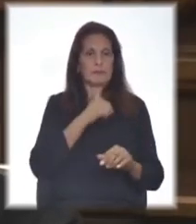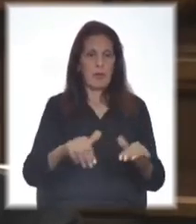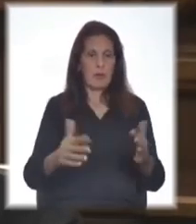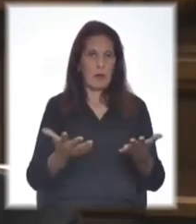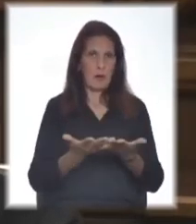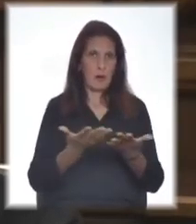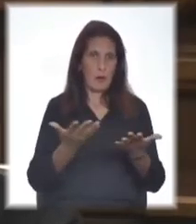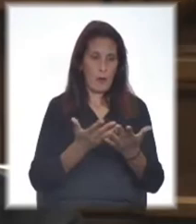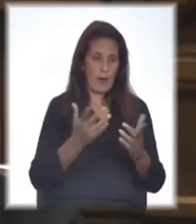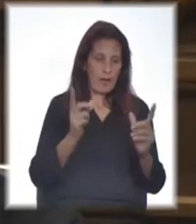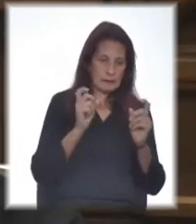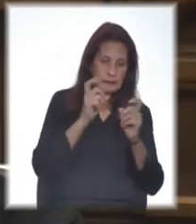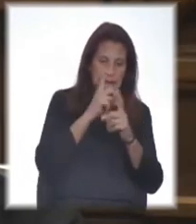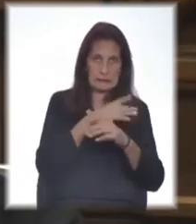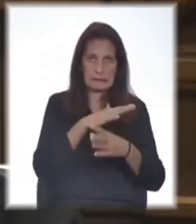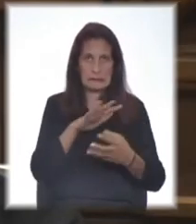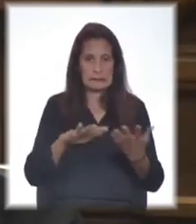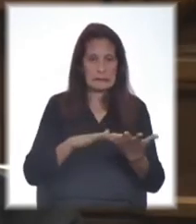desesperante,